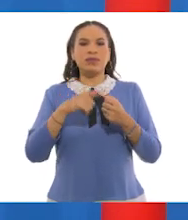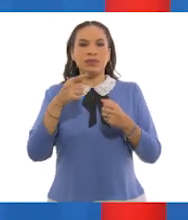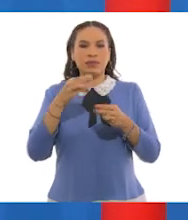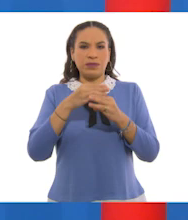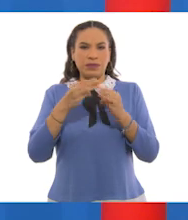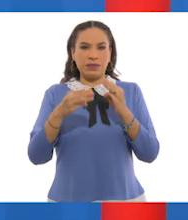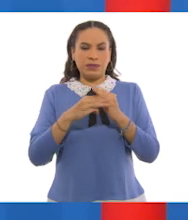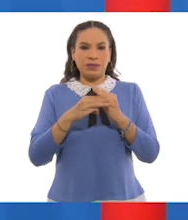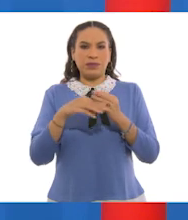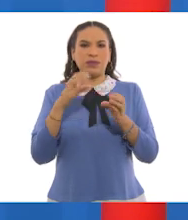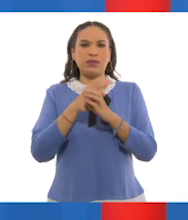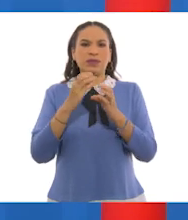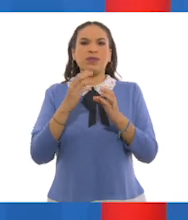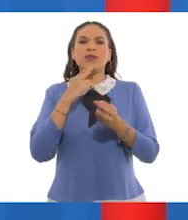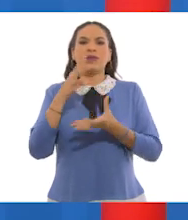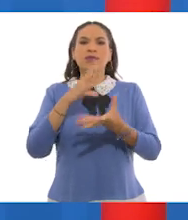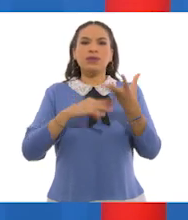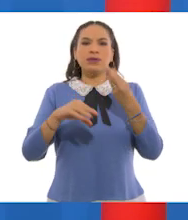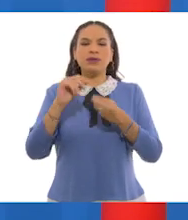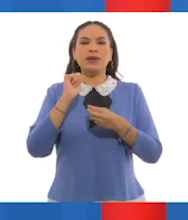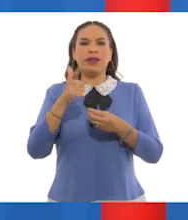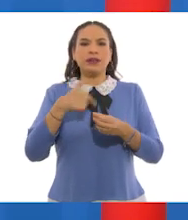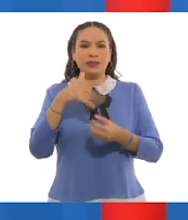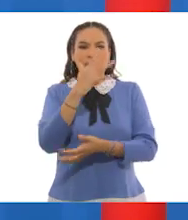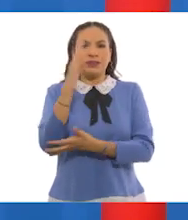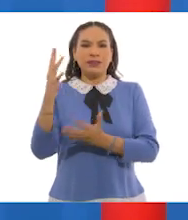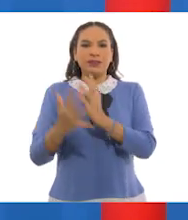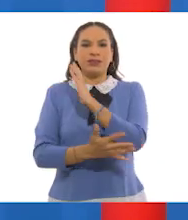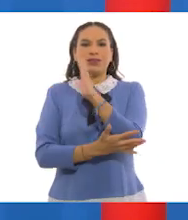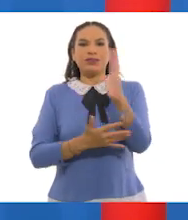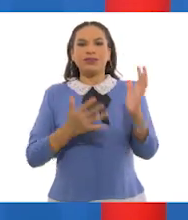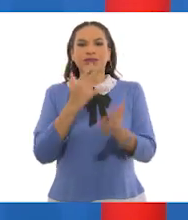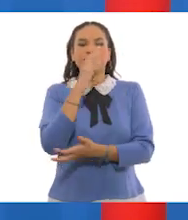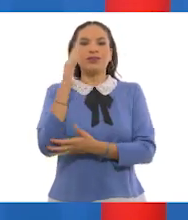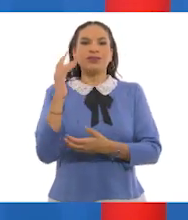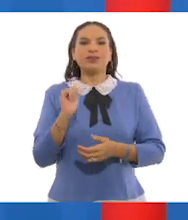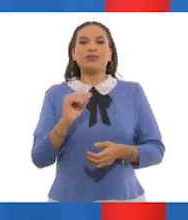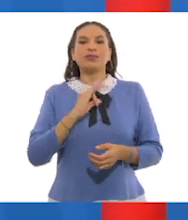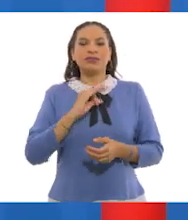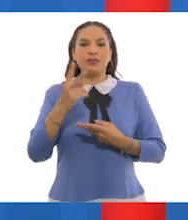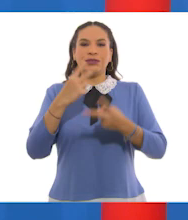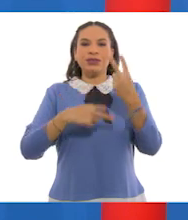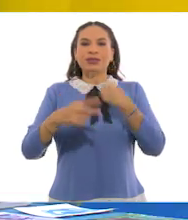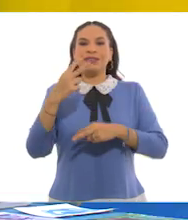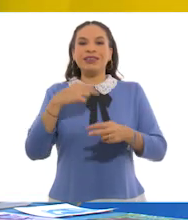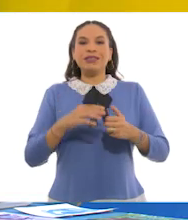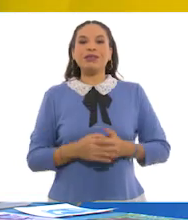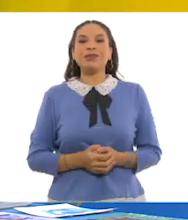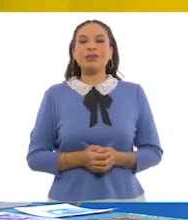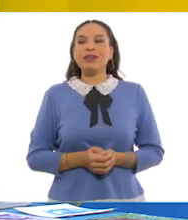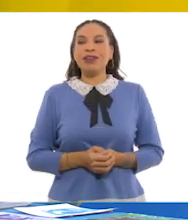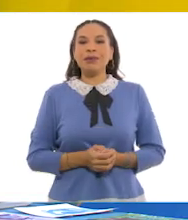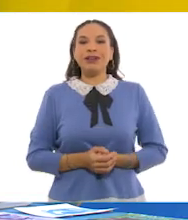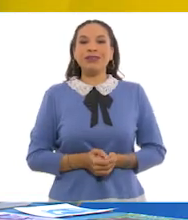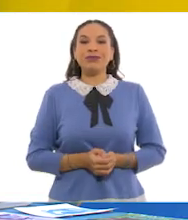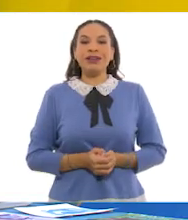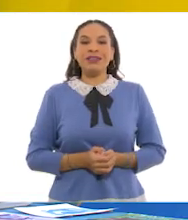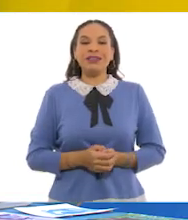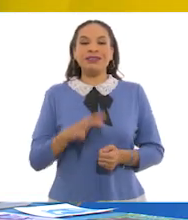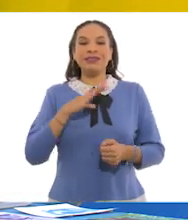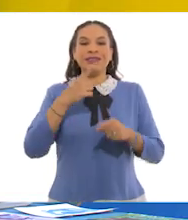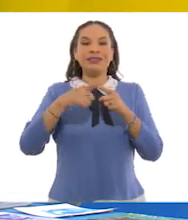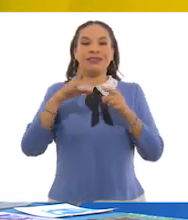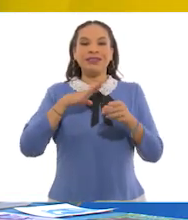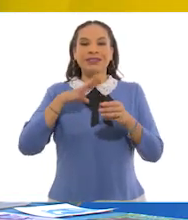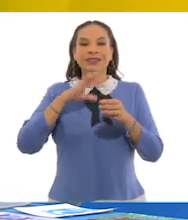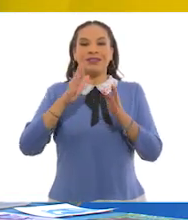los materiales o recursos los obtenemos de la naturaleza, de alguna manera tienen que volver a ella, ¿no? ¿Nos podrías dar un ejemplo